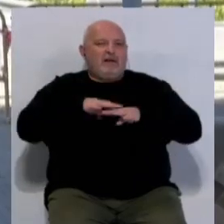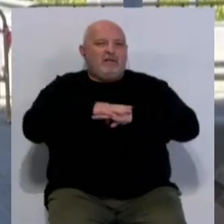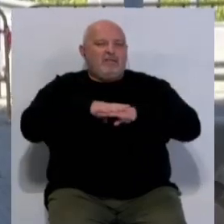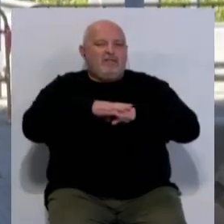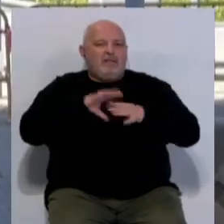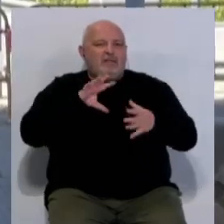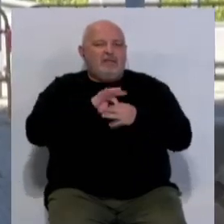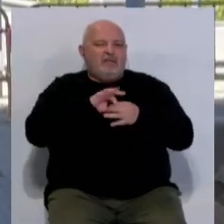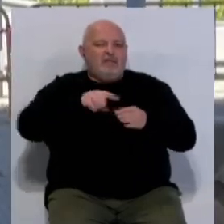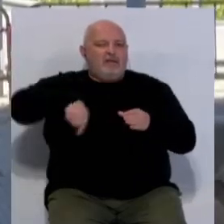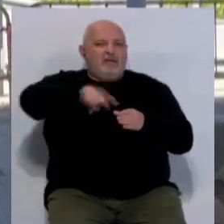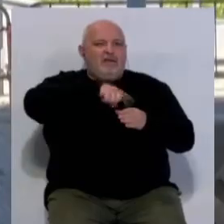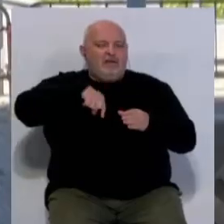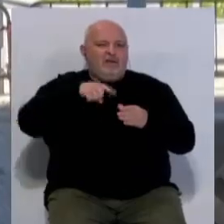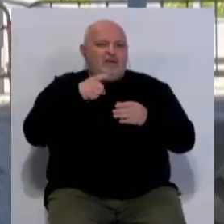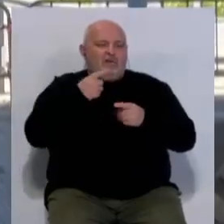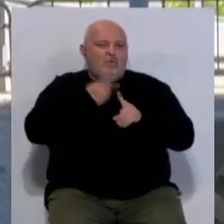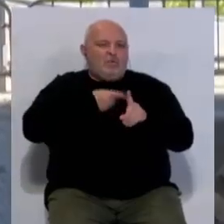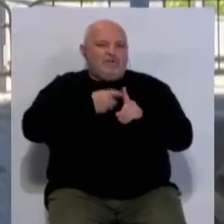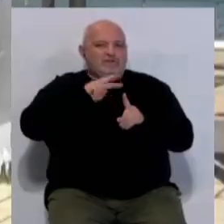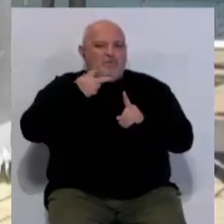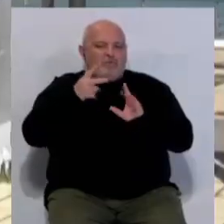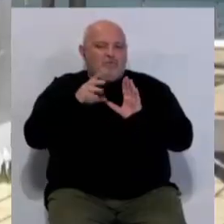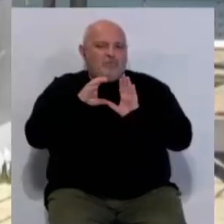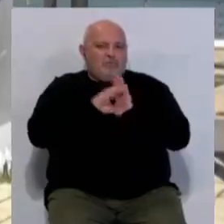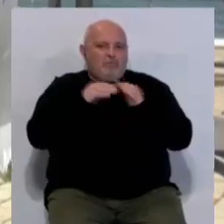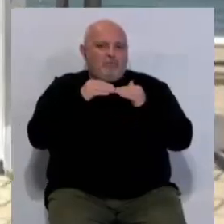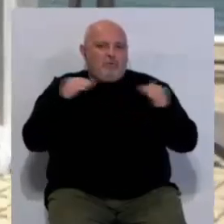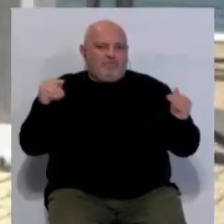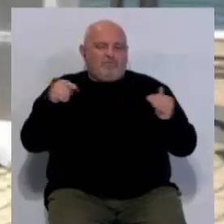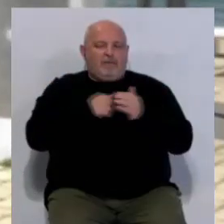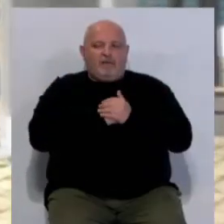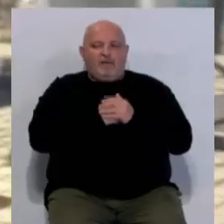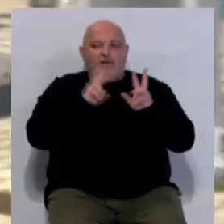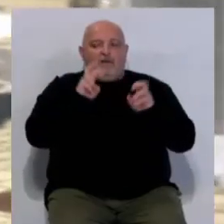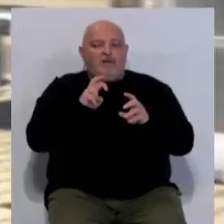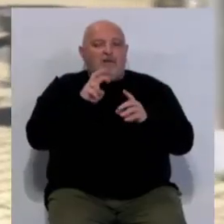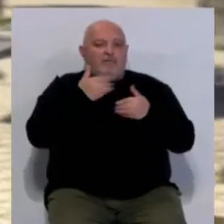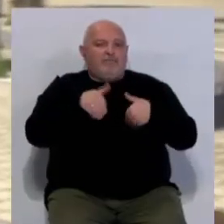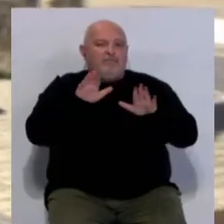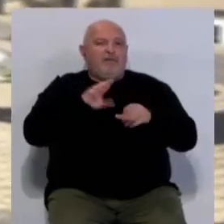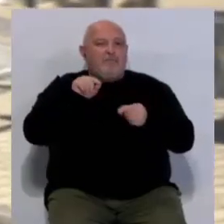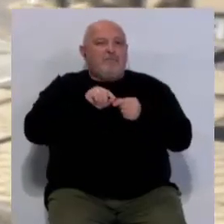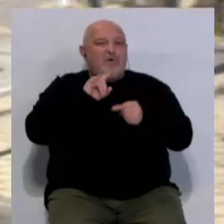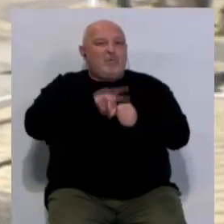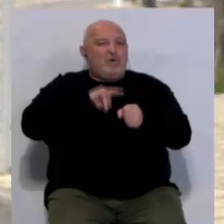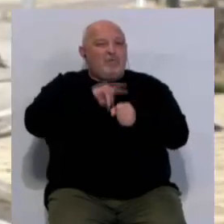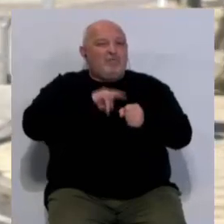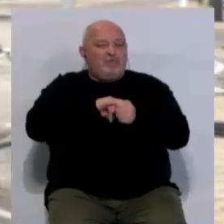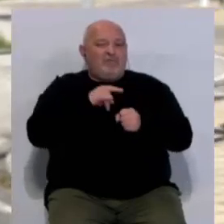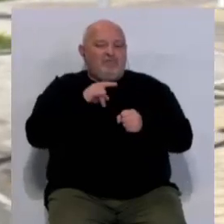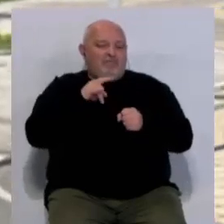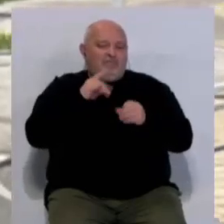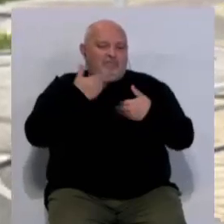la conecta a la glorieta que distribuye el tráfico del segundo puente. Esta circunstancia obligará a suspender el mercadillo ambulante los dos